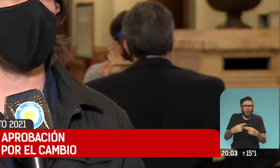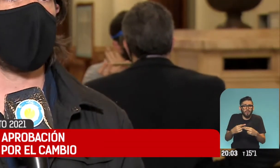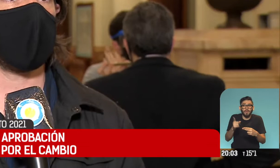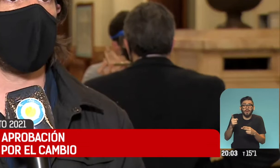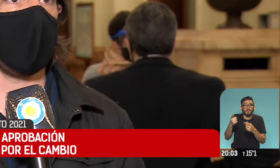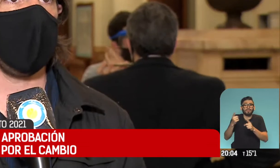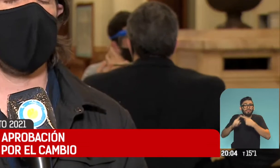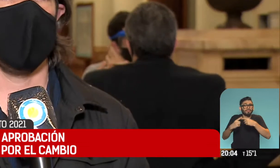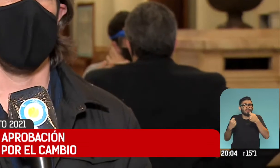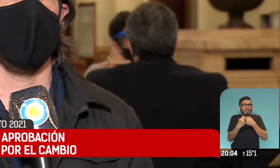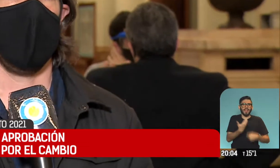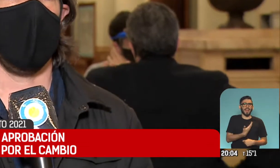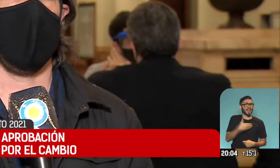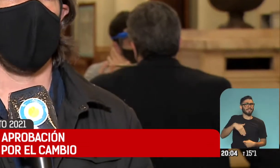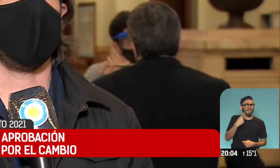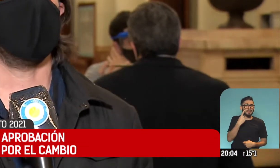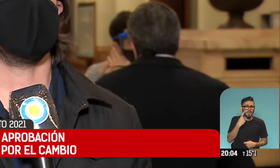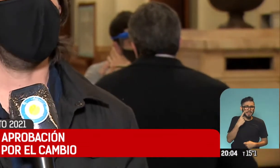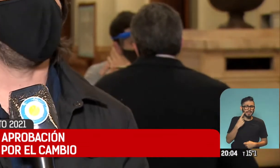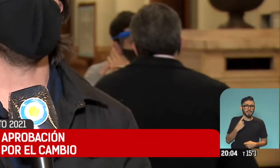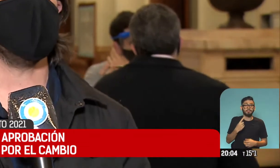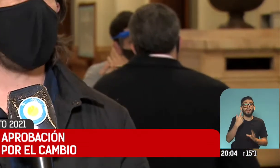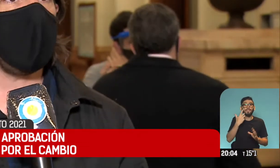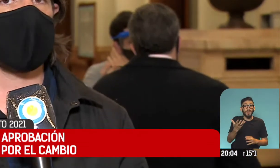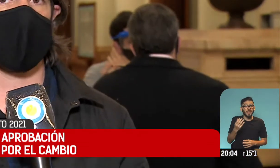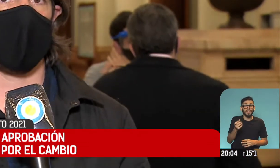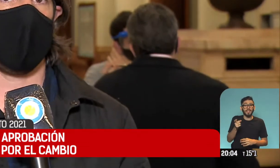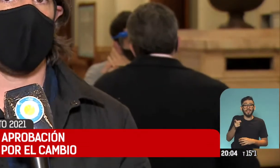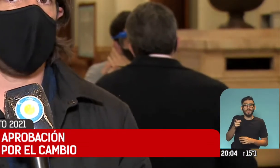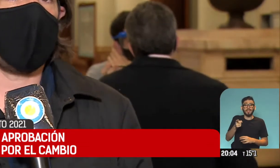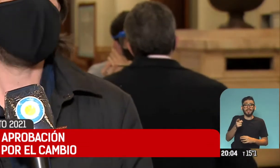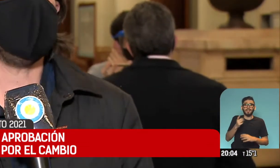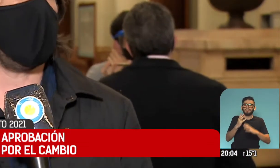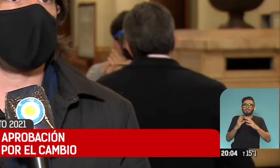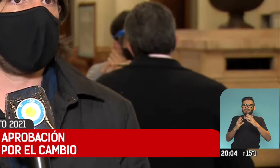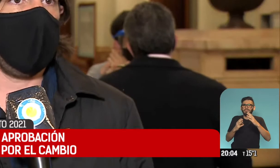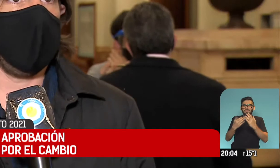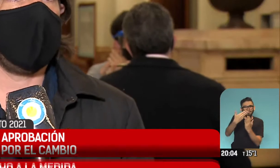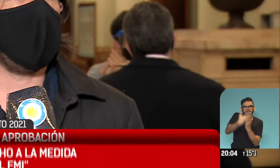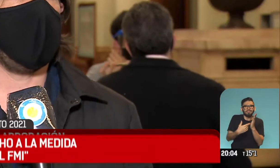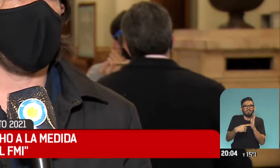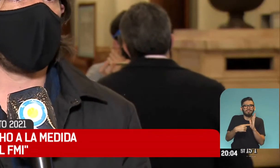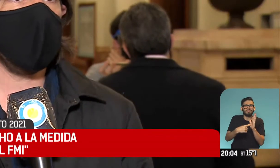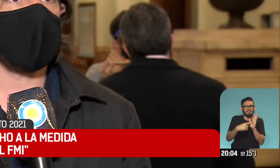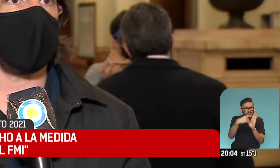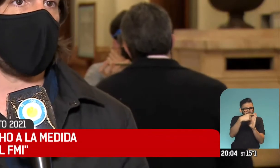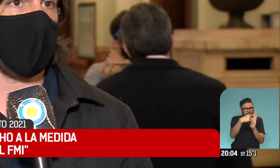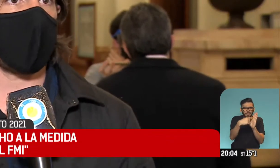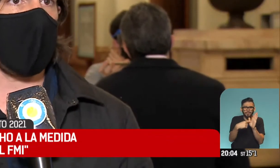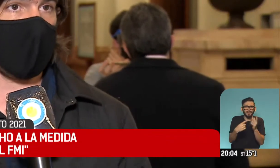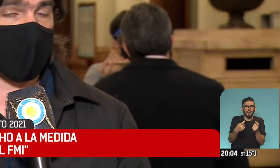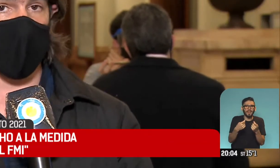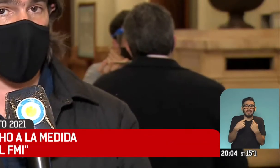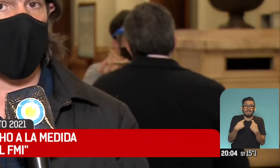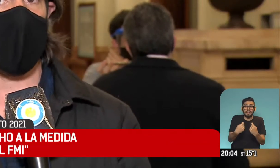Fondo Monetario Internacional. Fíjate que las principales partidas tienen ajustes en